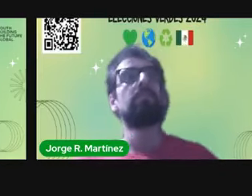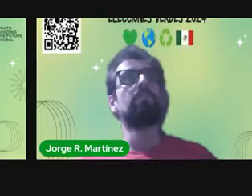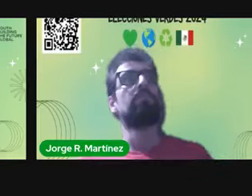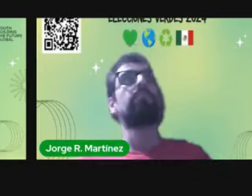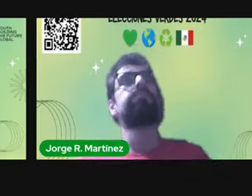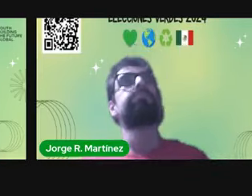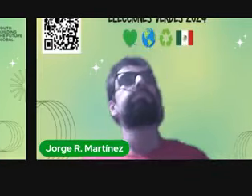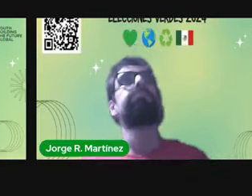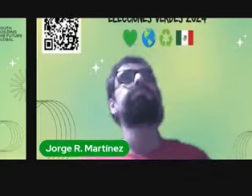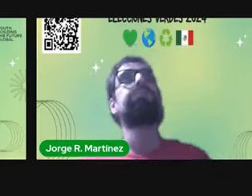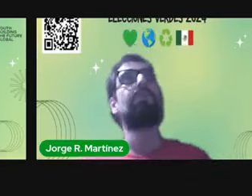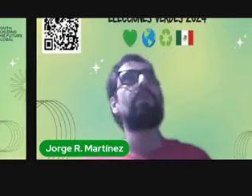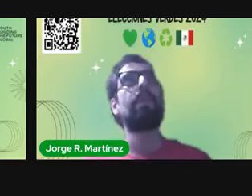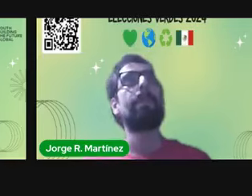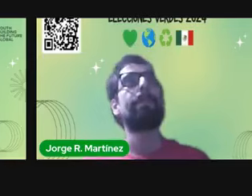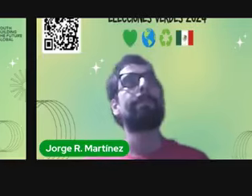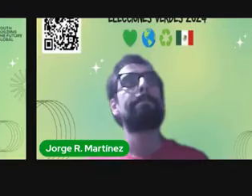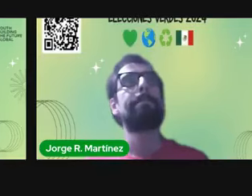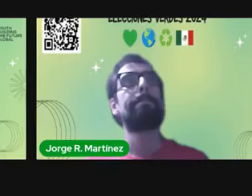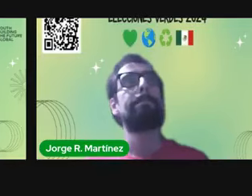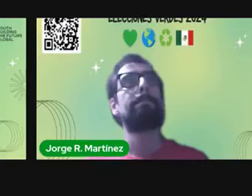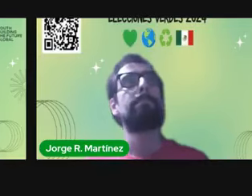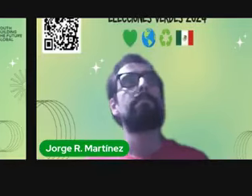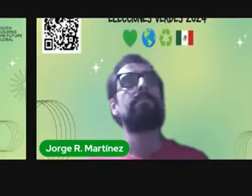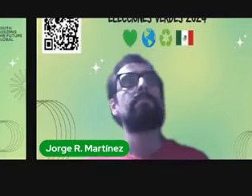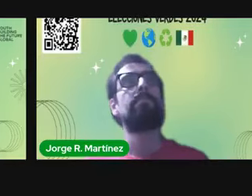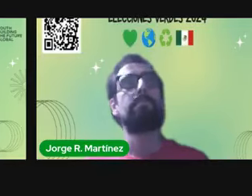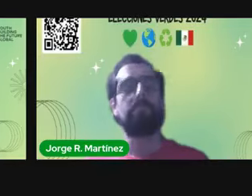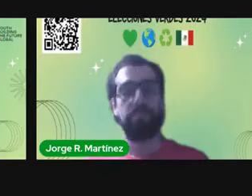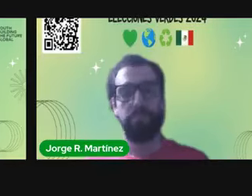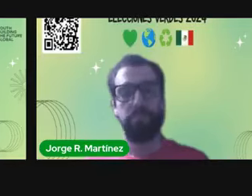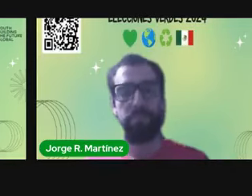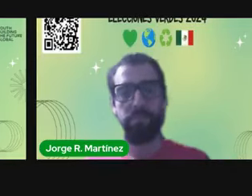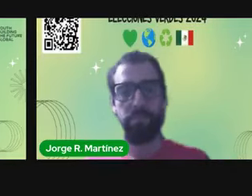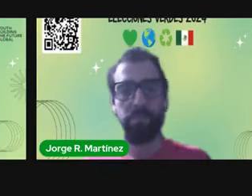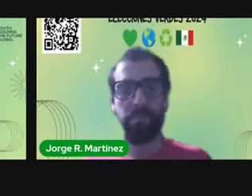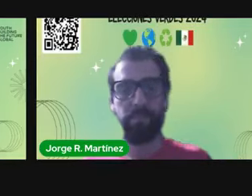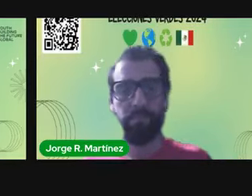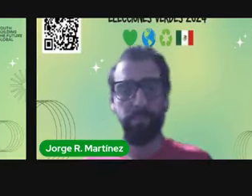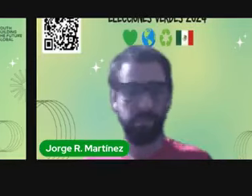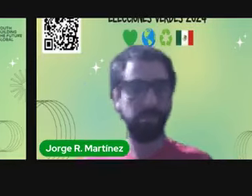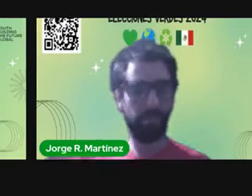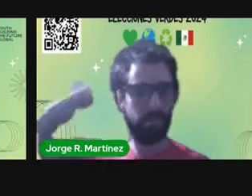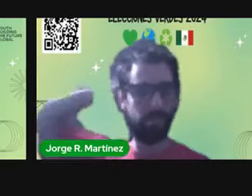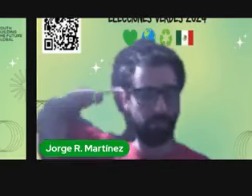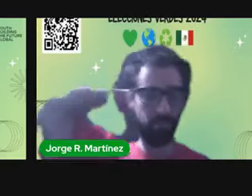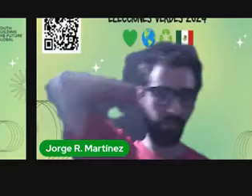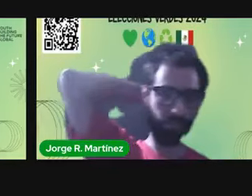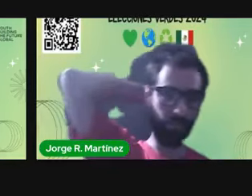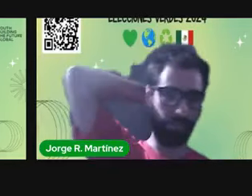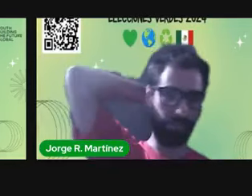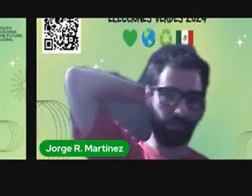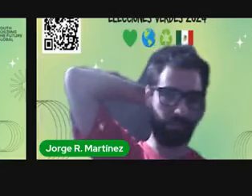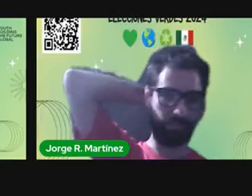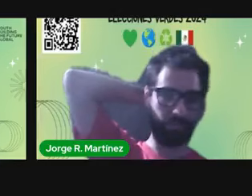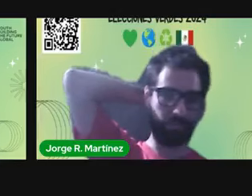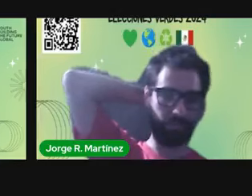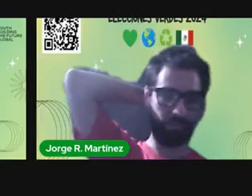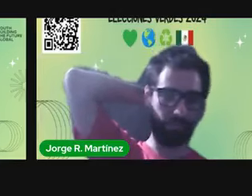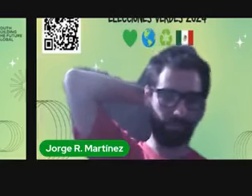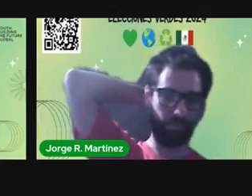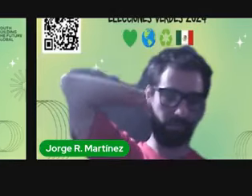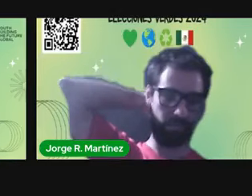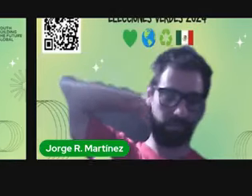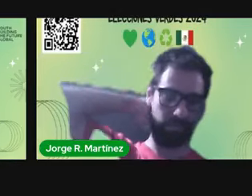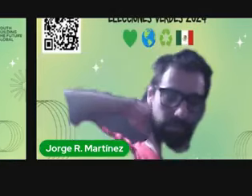Canadá en Estados Unidos en todo el continente Norteamérica sigue siendo la ciudad más grande entonces es importante